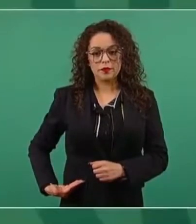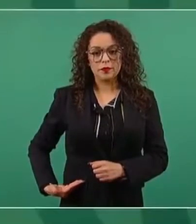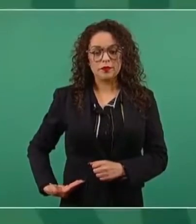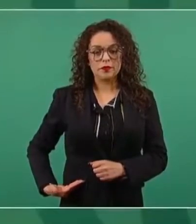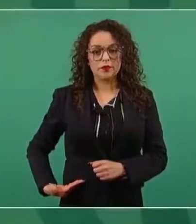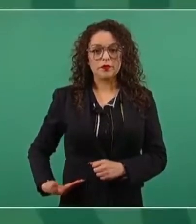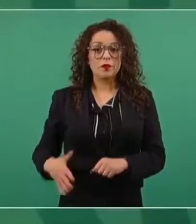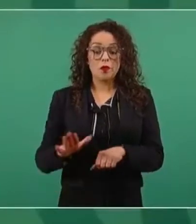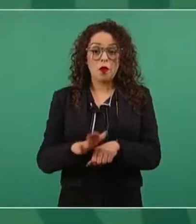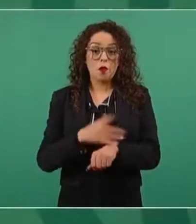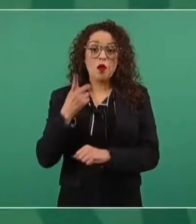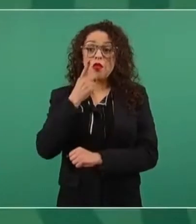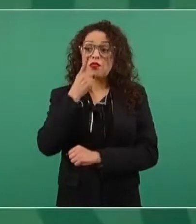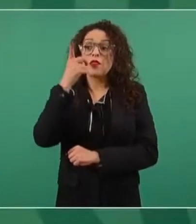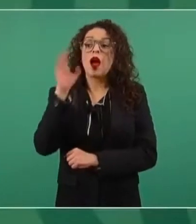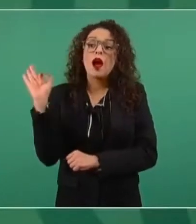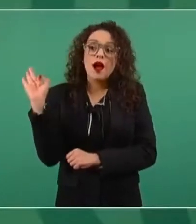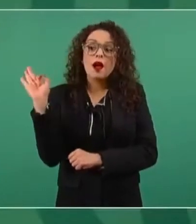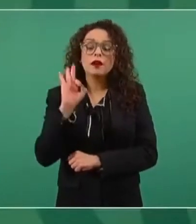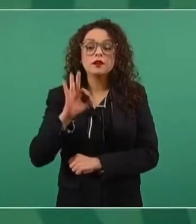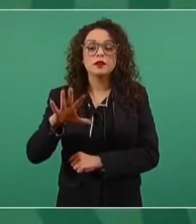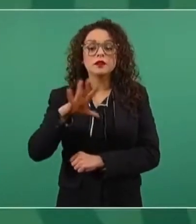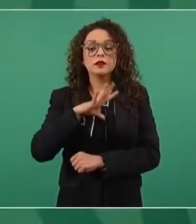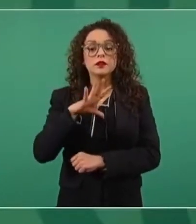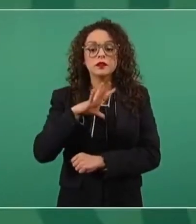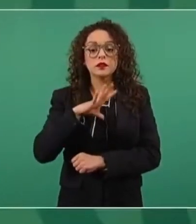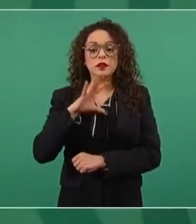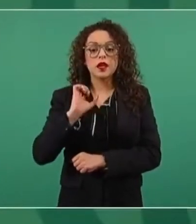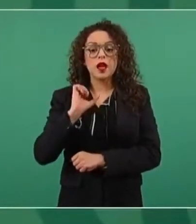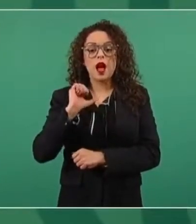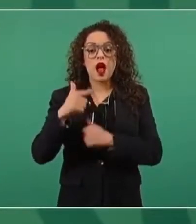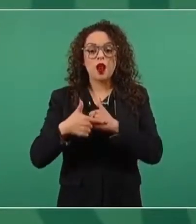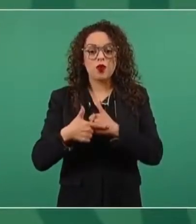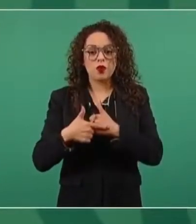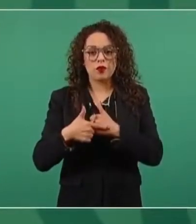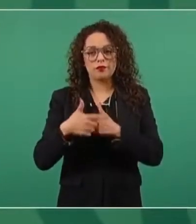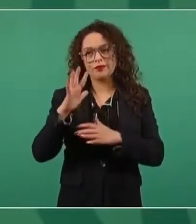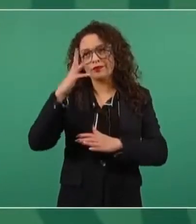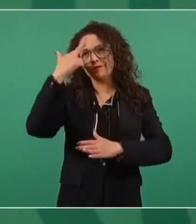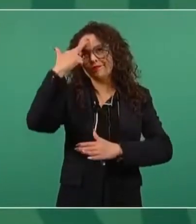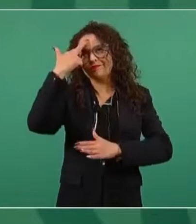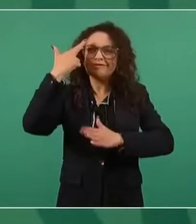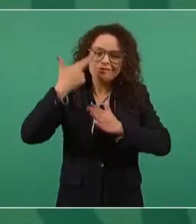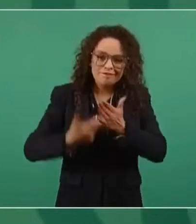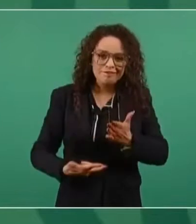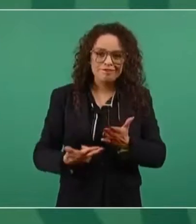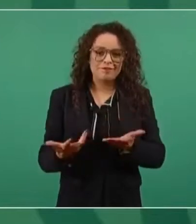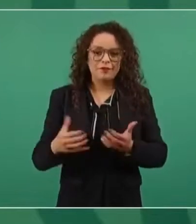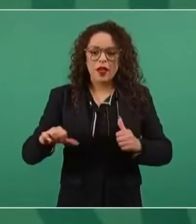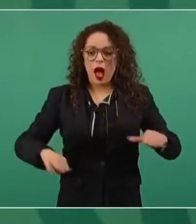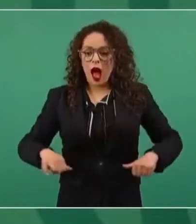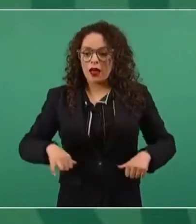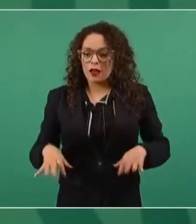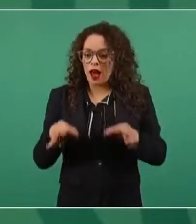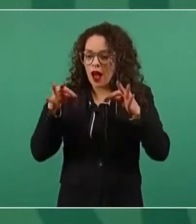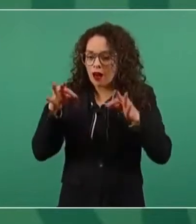actos indebidos que se